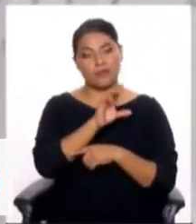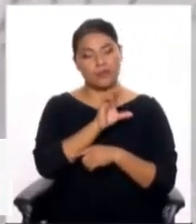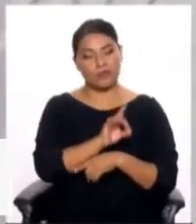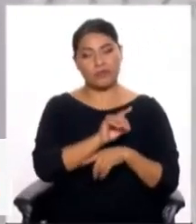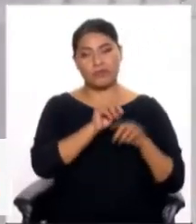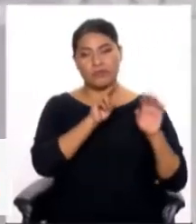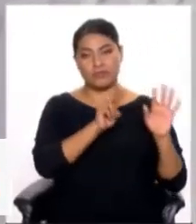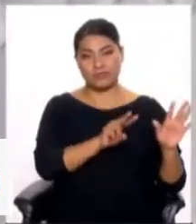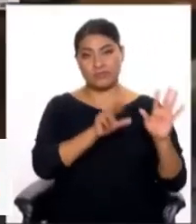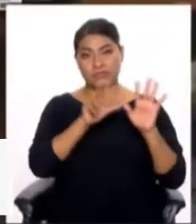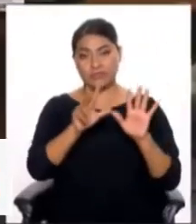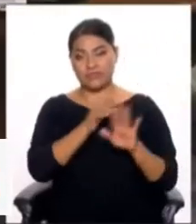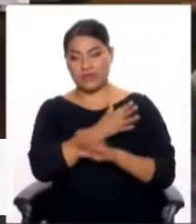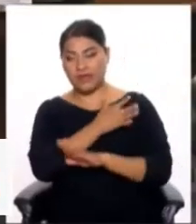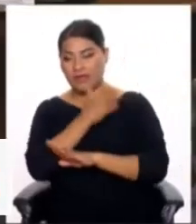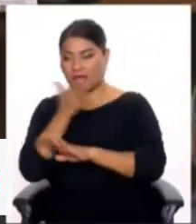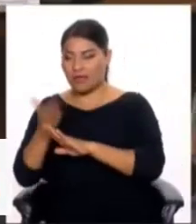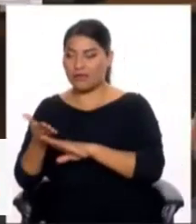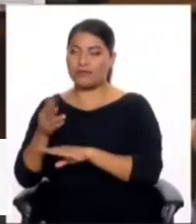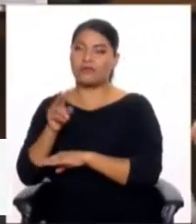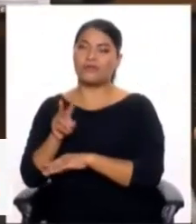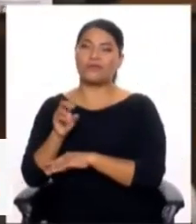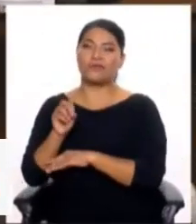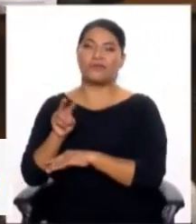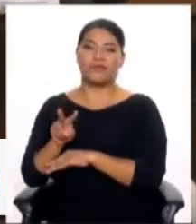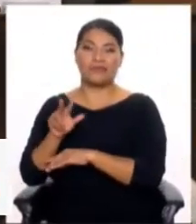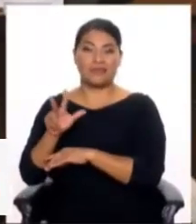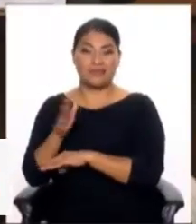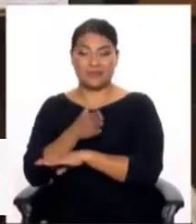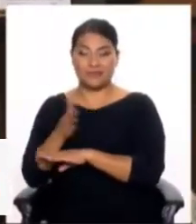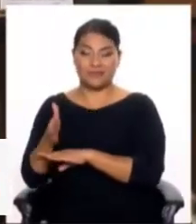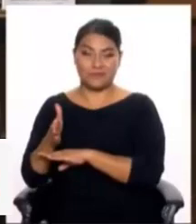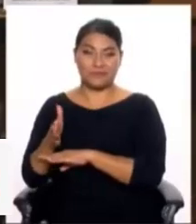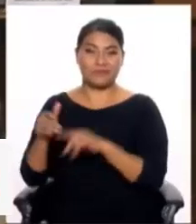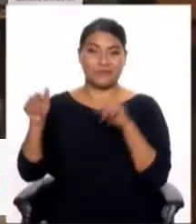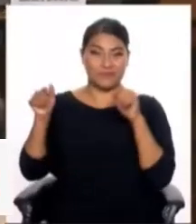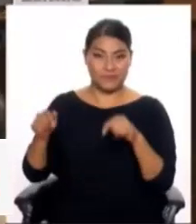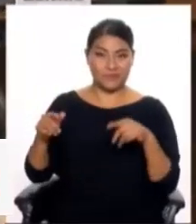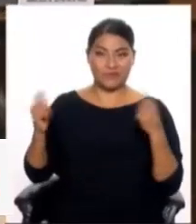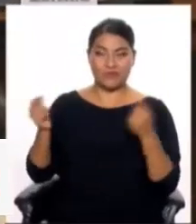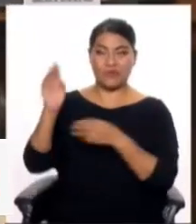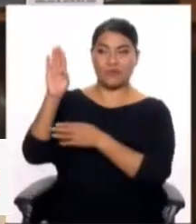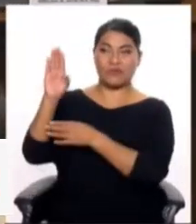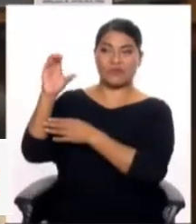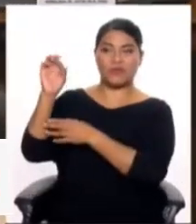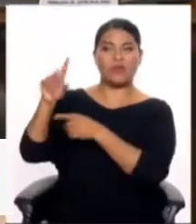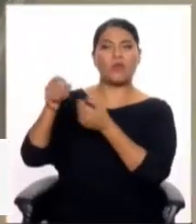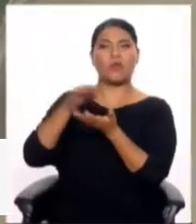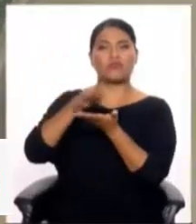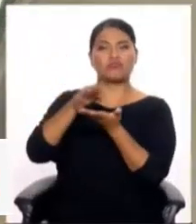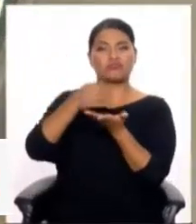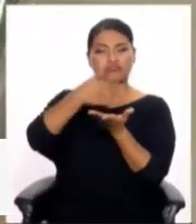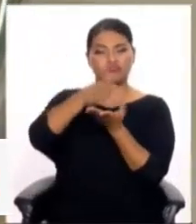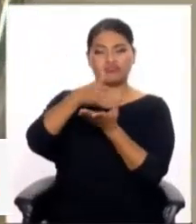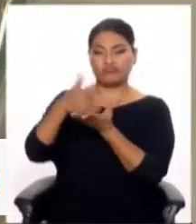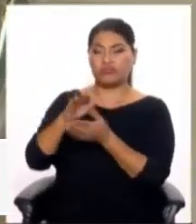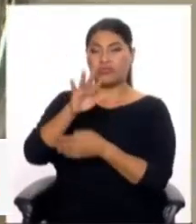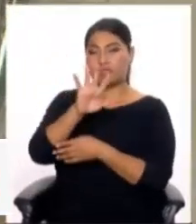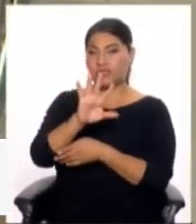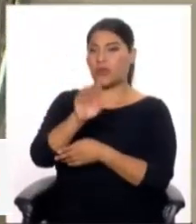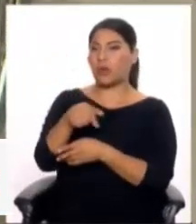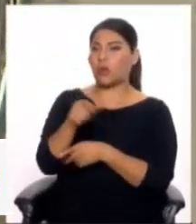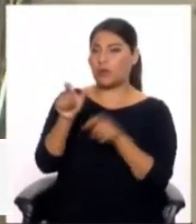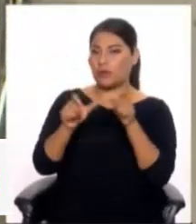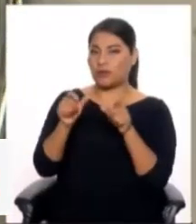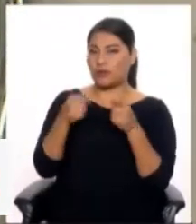-2023. El Banco Central de Reserva tiene previsto emitir solo 5.000 unidades, lo que le da